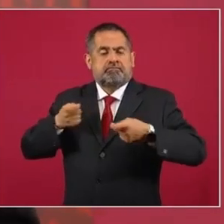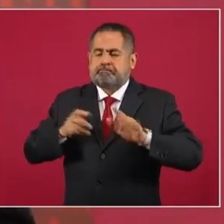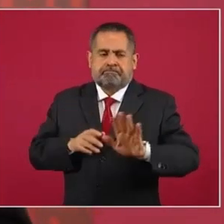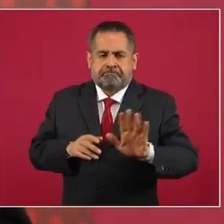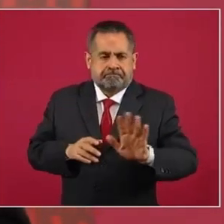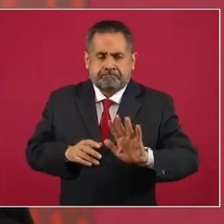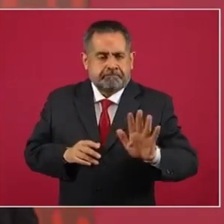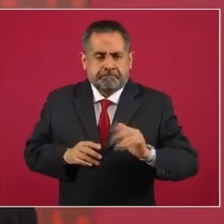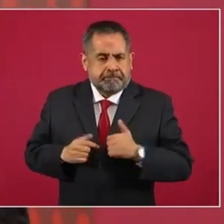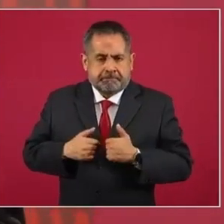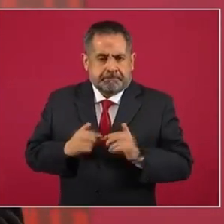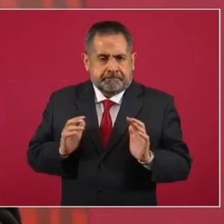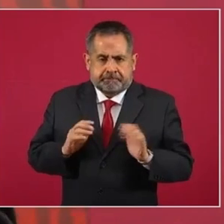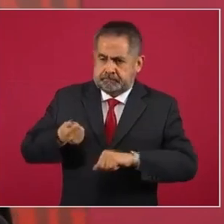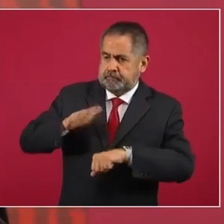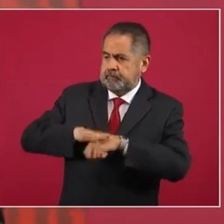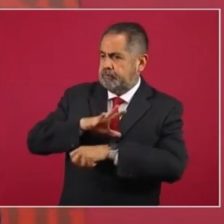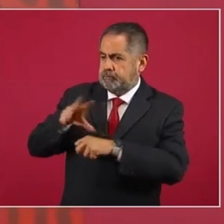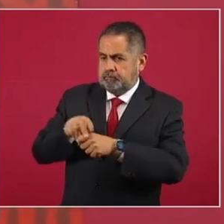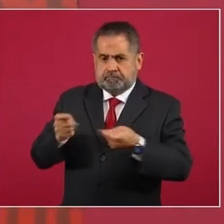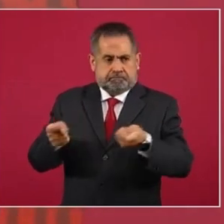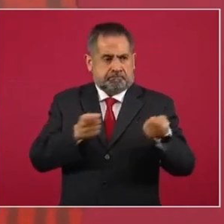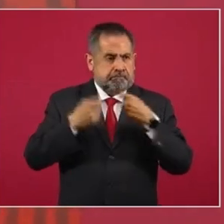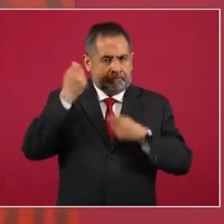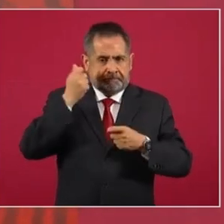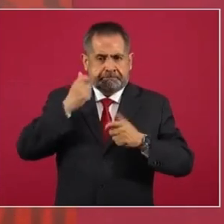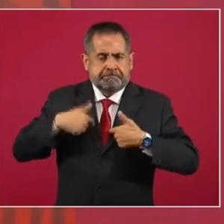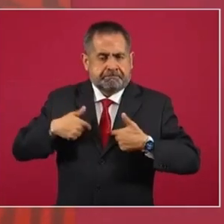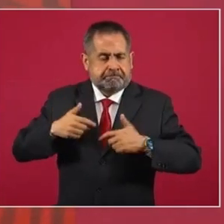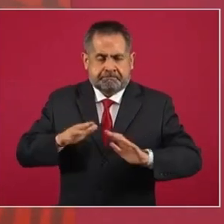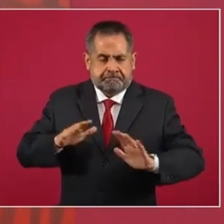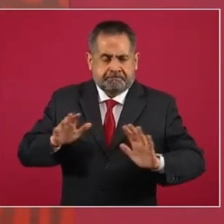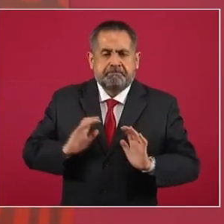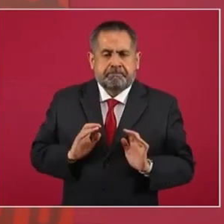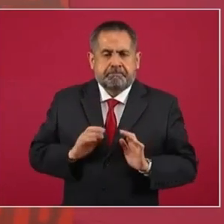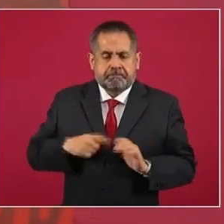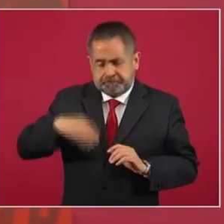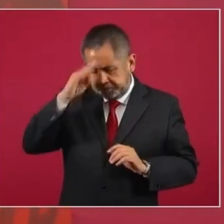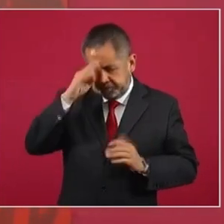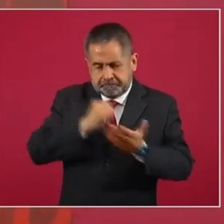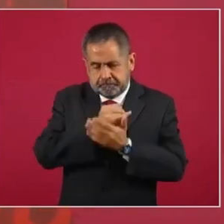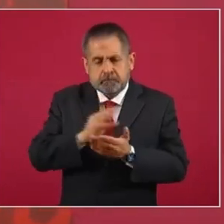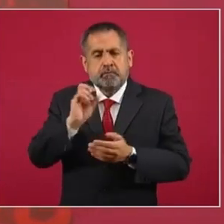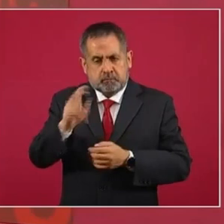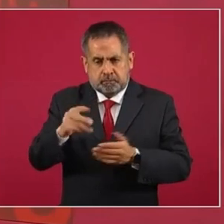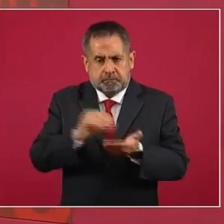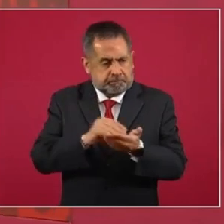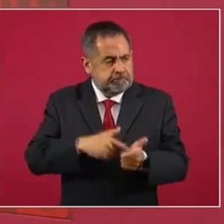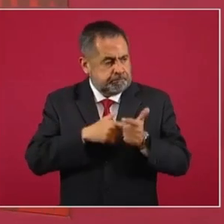el que administraba las pensiones. decidimos que sigan